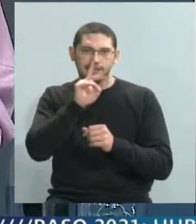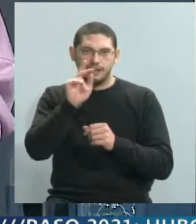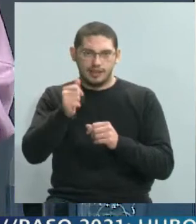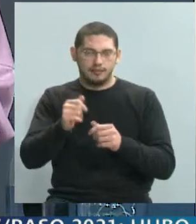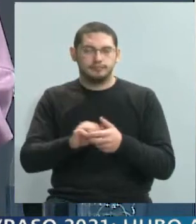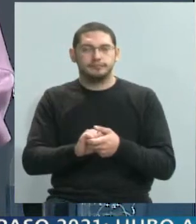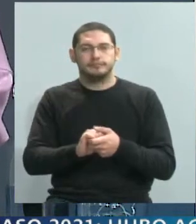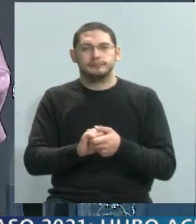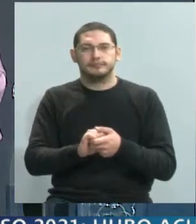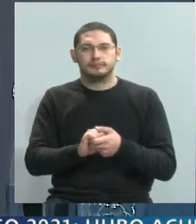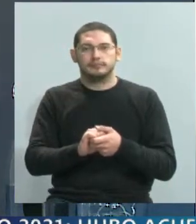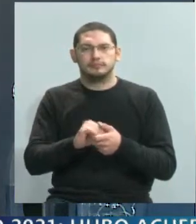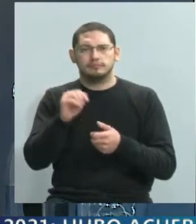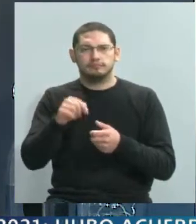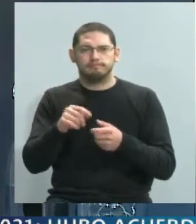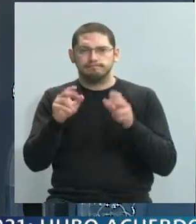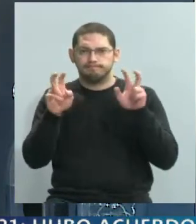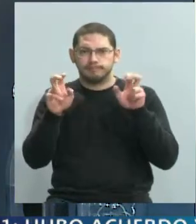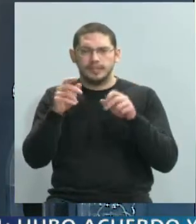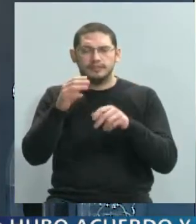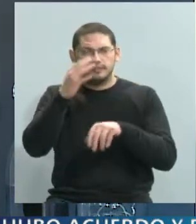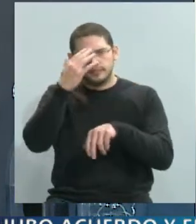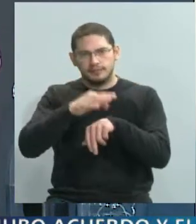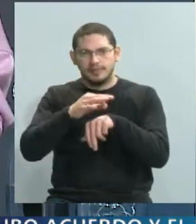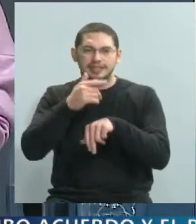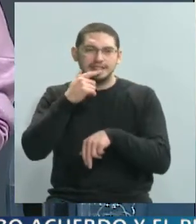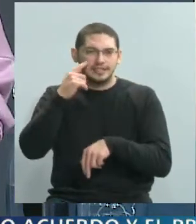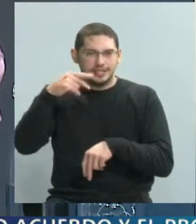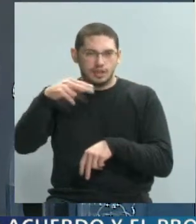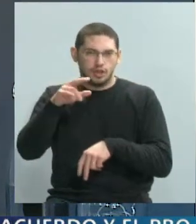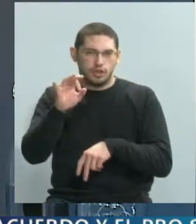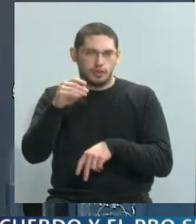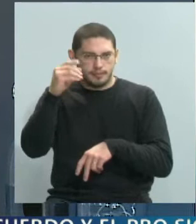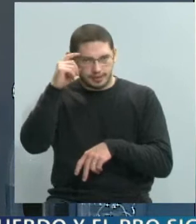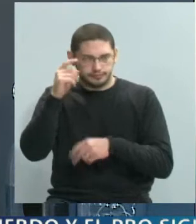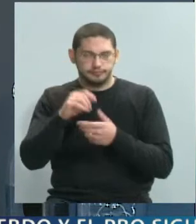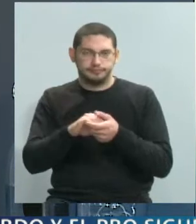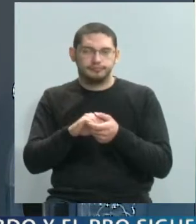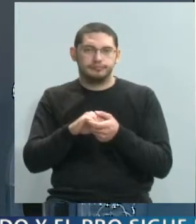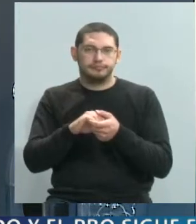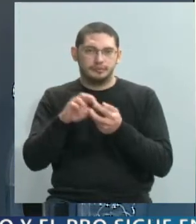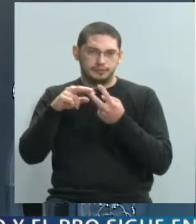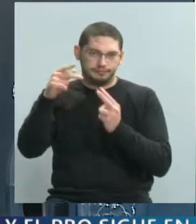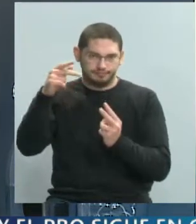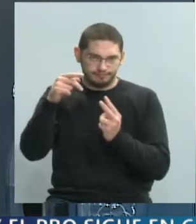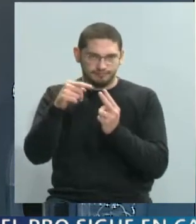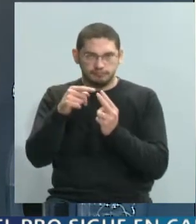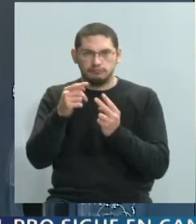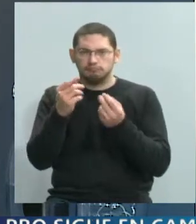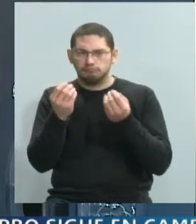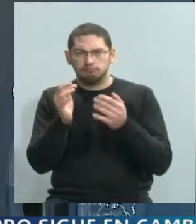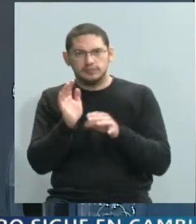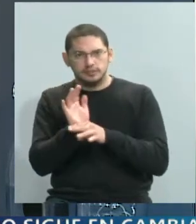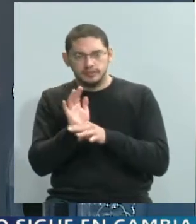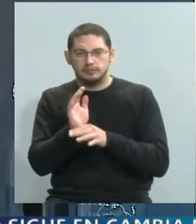íbamos a ocupar de un síndrome que hasta el día de hoy no conocíamos, pero bueno, como queremos saber de qué se trata y en realidad uno